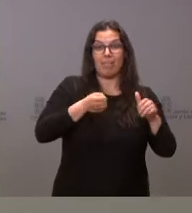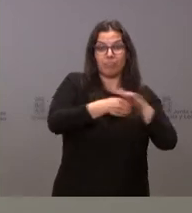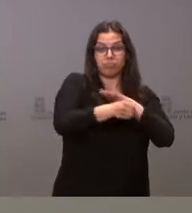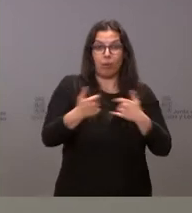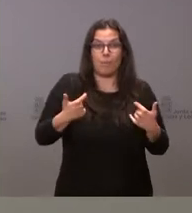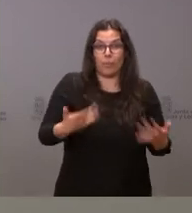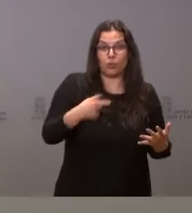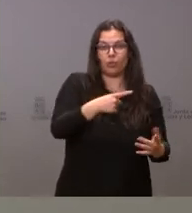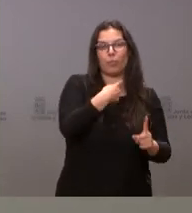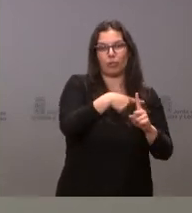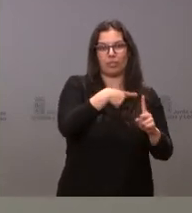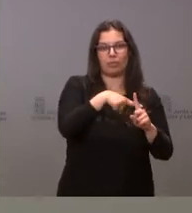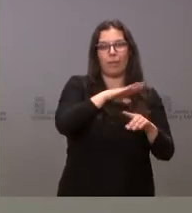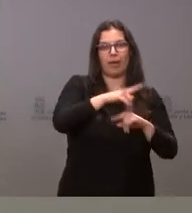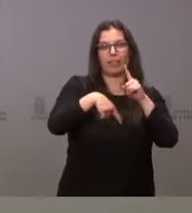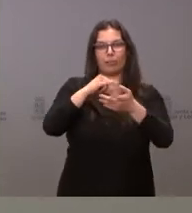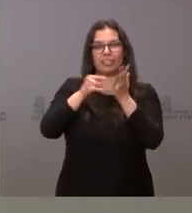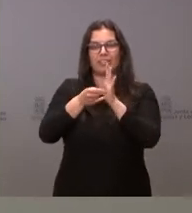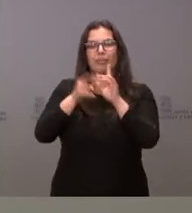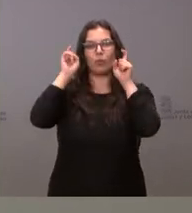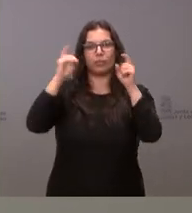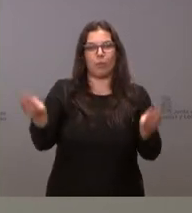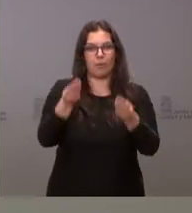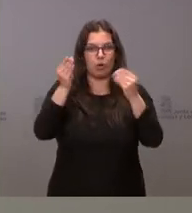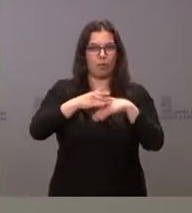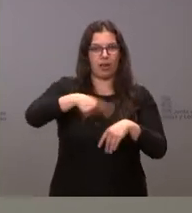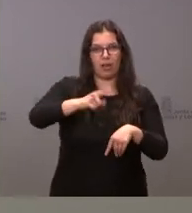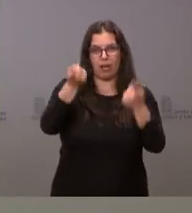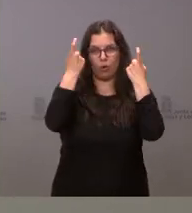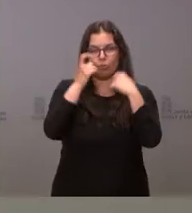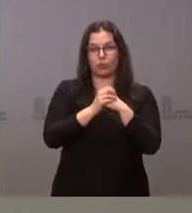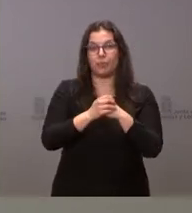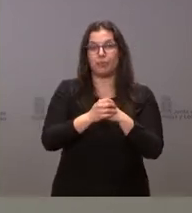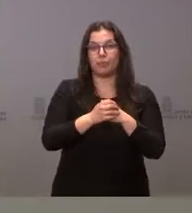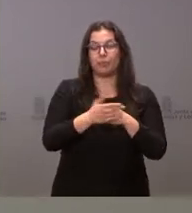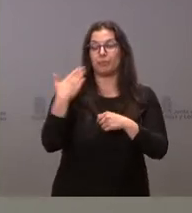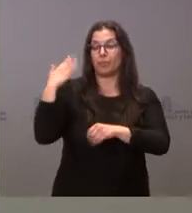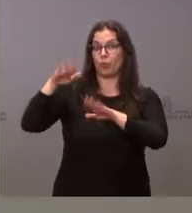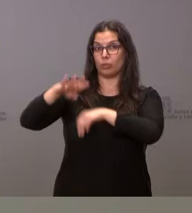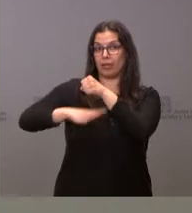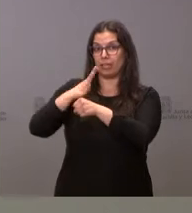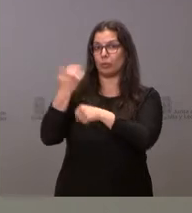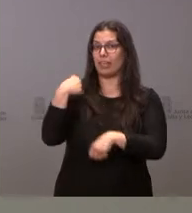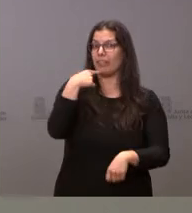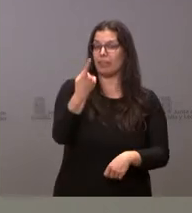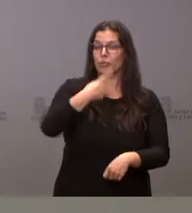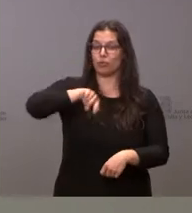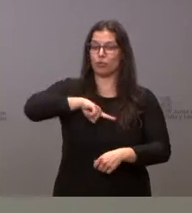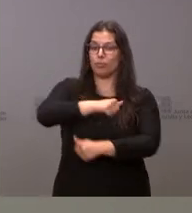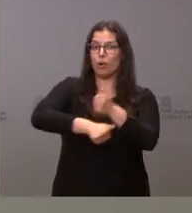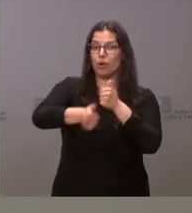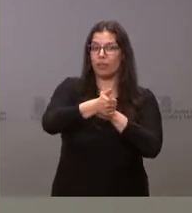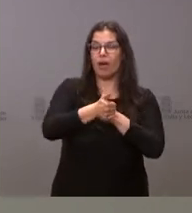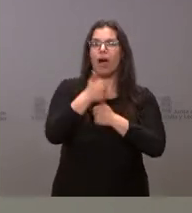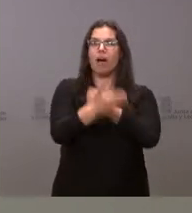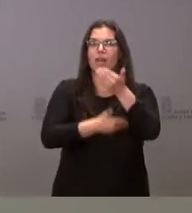tempranas es muy positivo para el sistema educativo para los alumnos. Ya dijimos en la pasada legislatura que una de las prioridades iba a ser avanzar